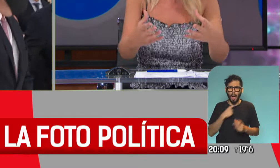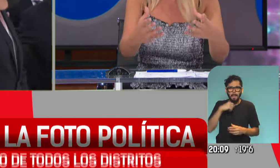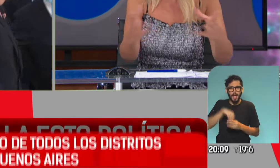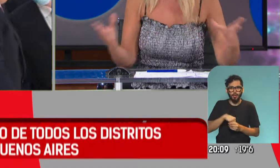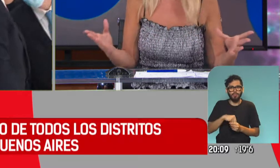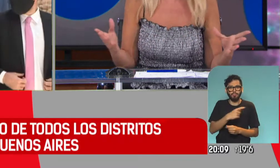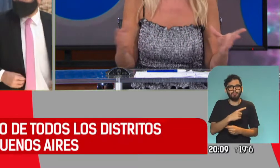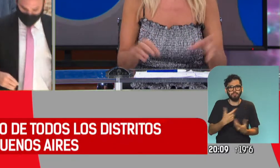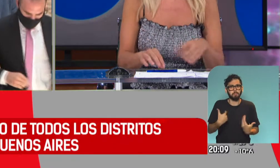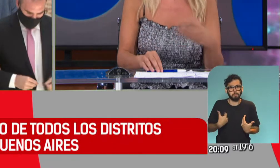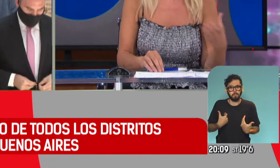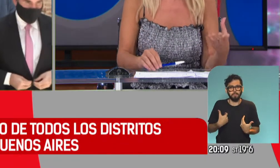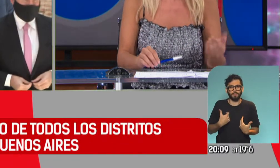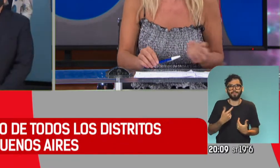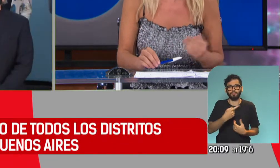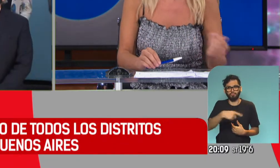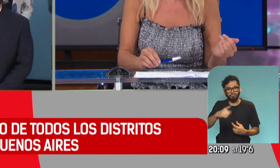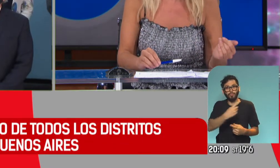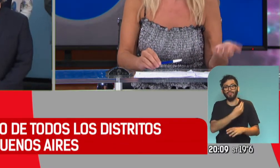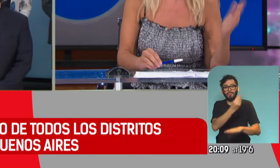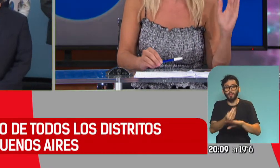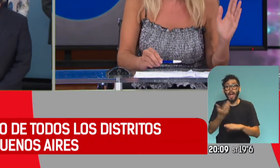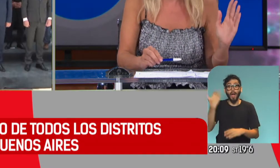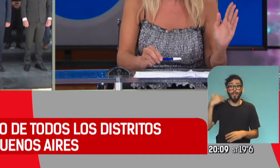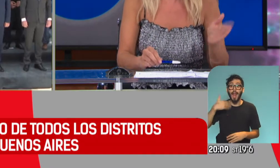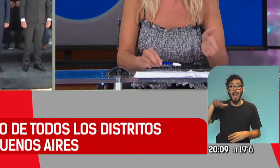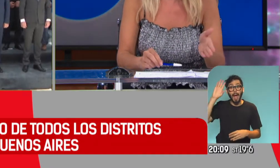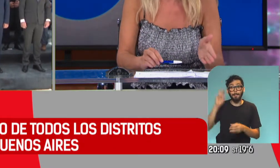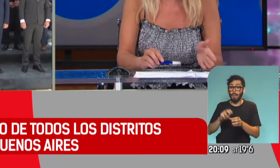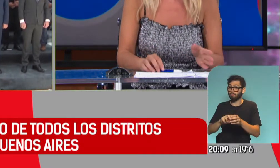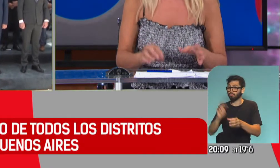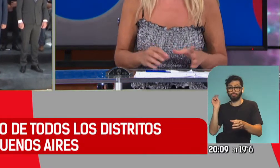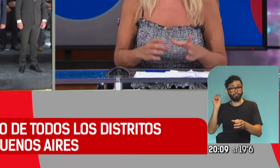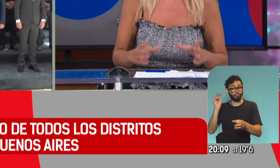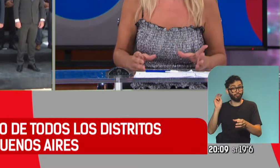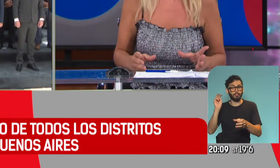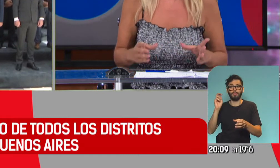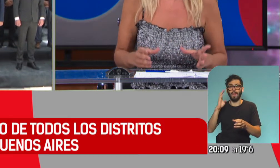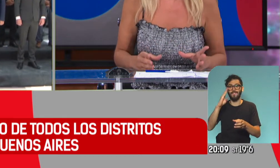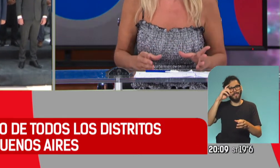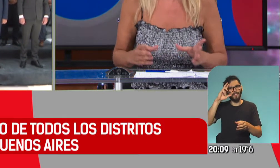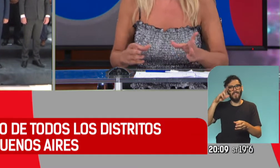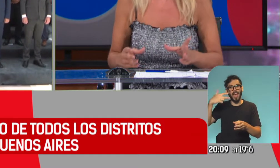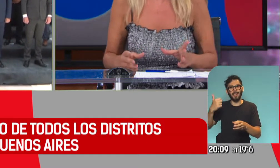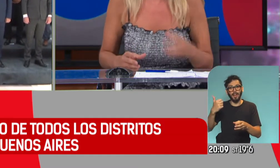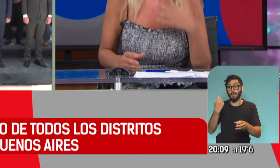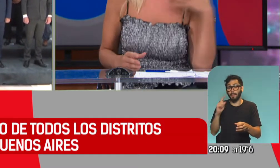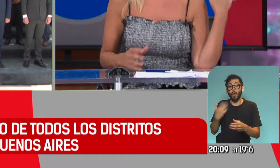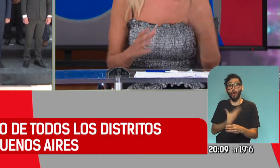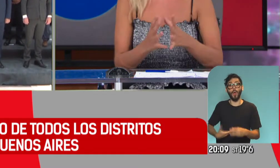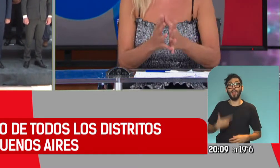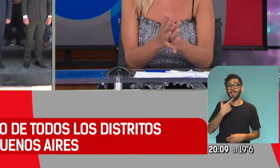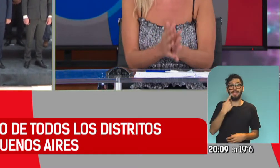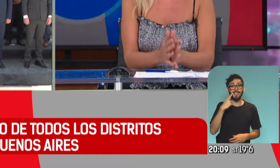suscribió a la foto. La Pampa se había salido en su momento Berna del Pacto Fiscal. Pero lo mismo pasa ahora con el gobernador Silioto.